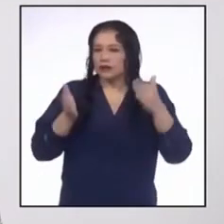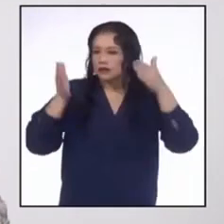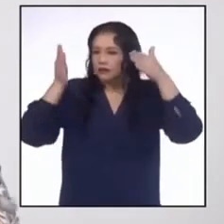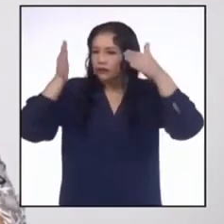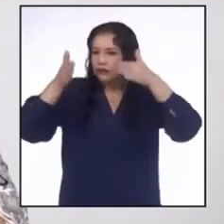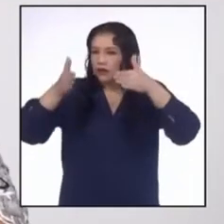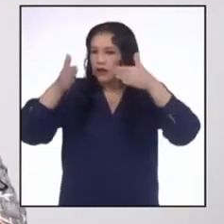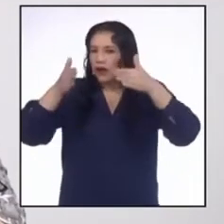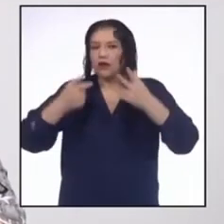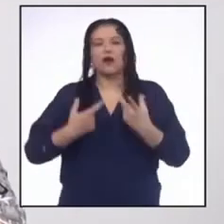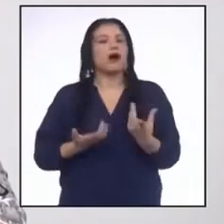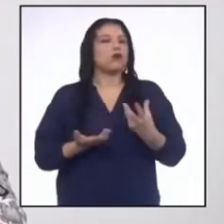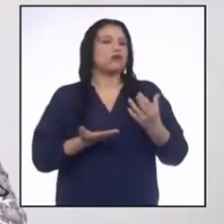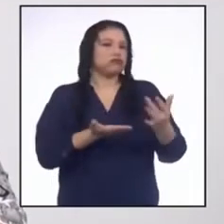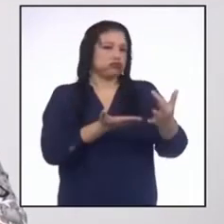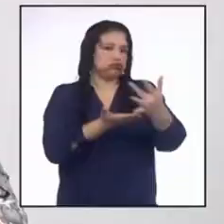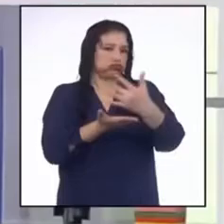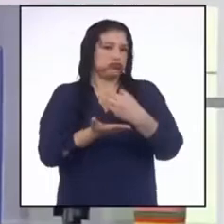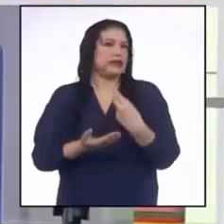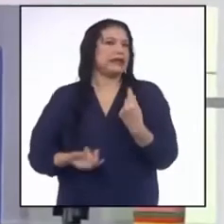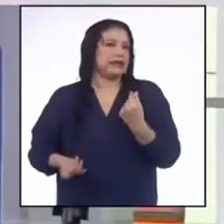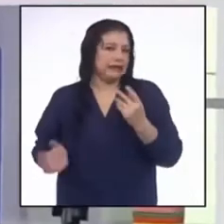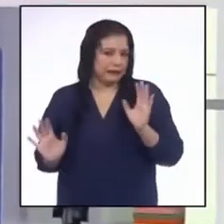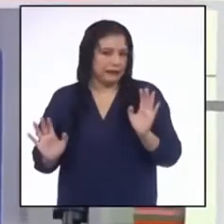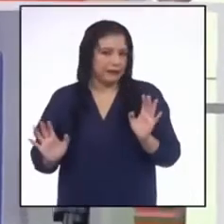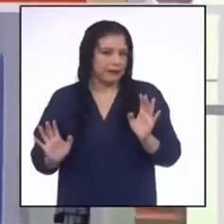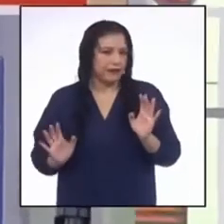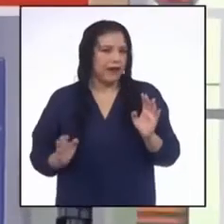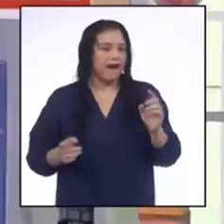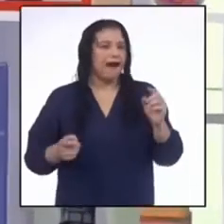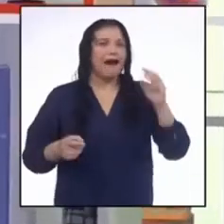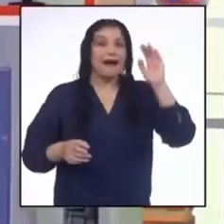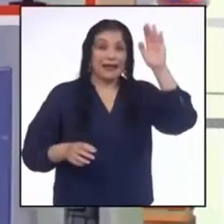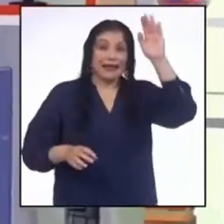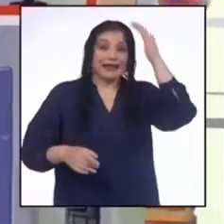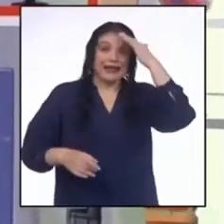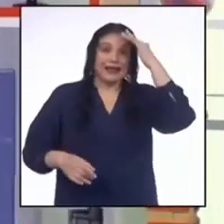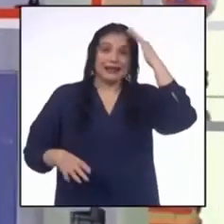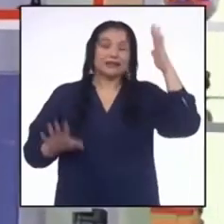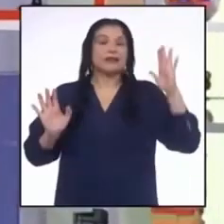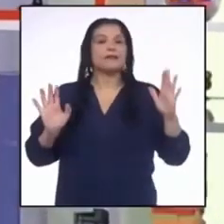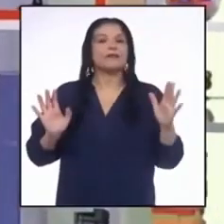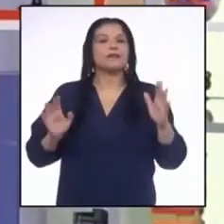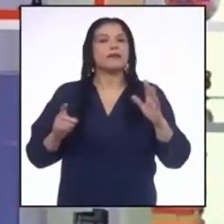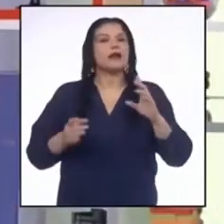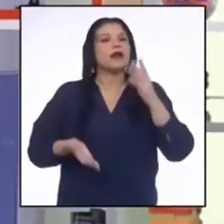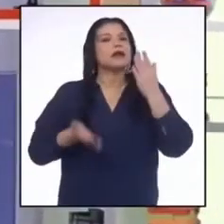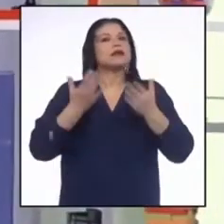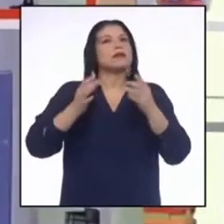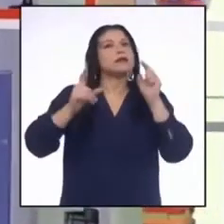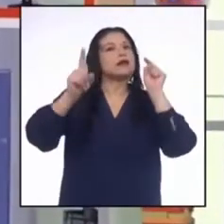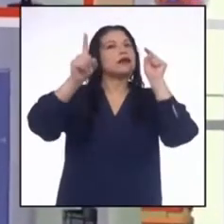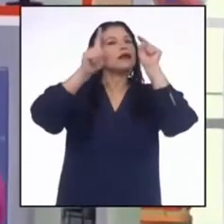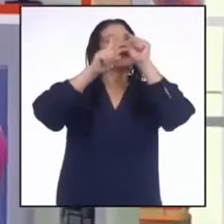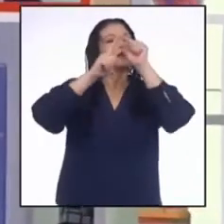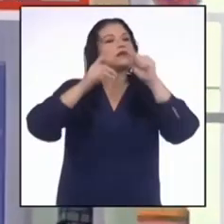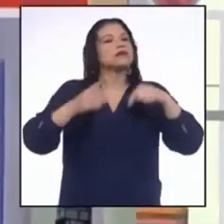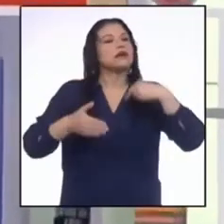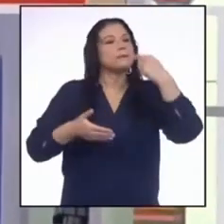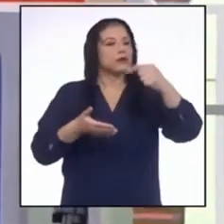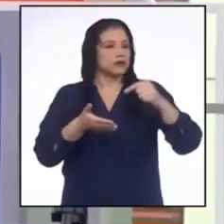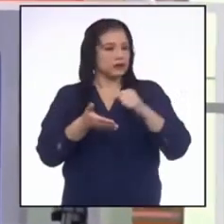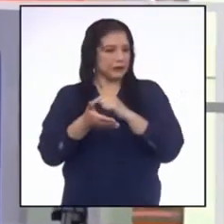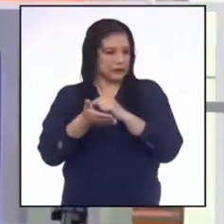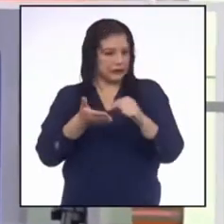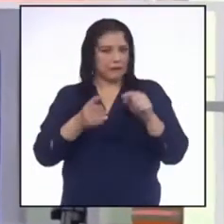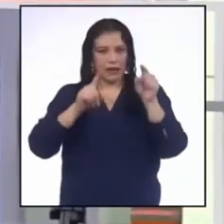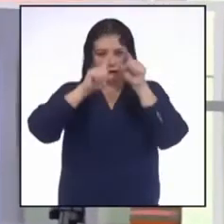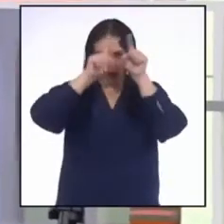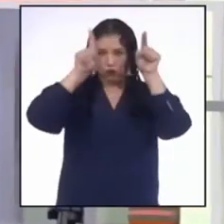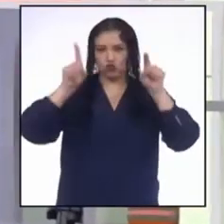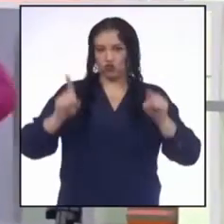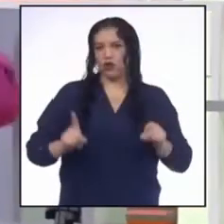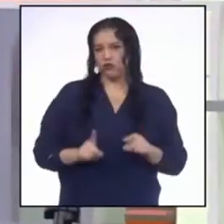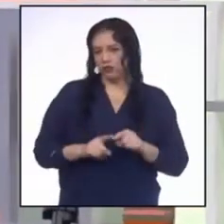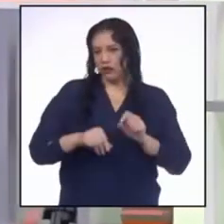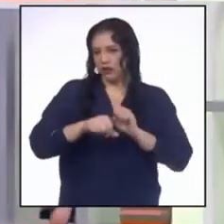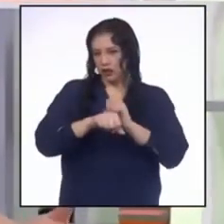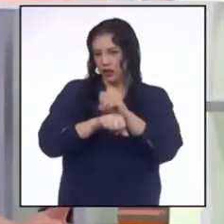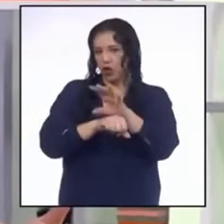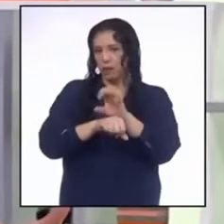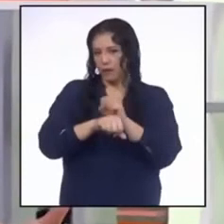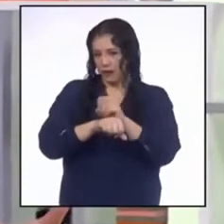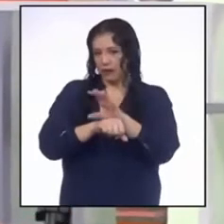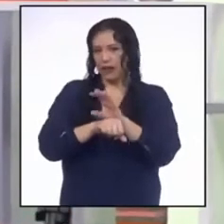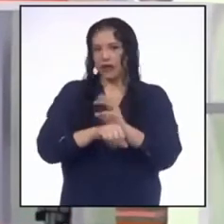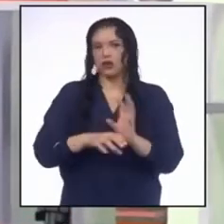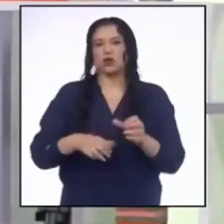con un ingreso económico. ¡Lo tengo! Si el reto de la próxima semana es un afiche recomendando